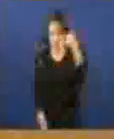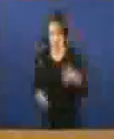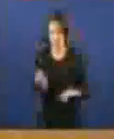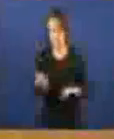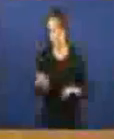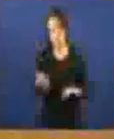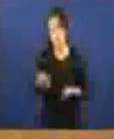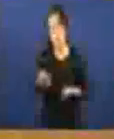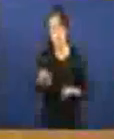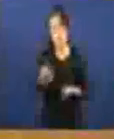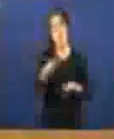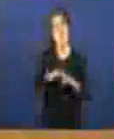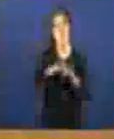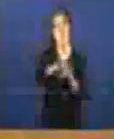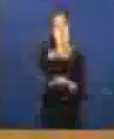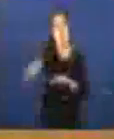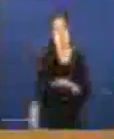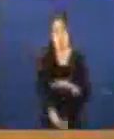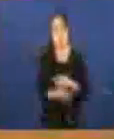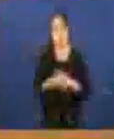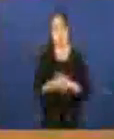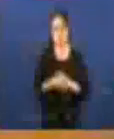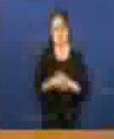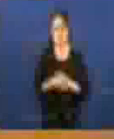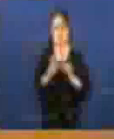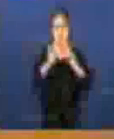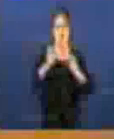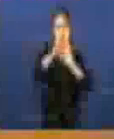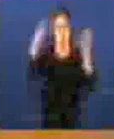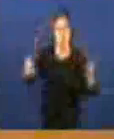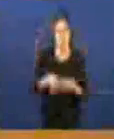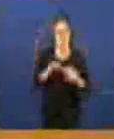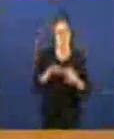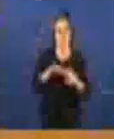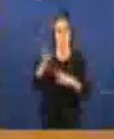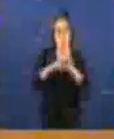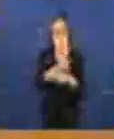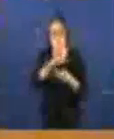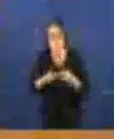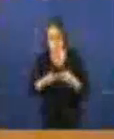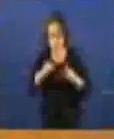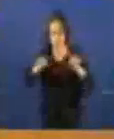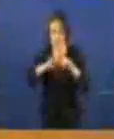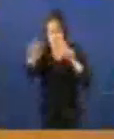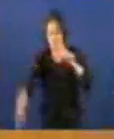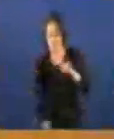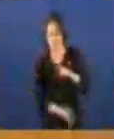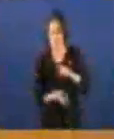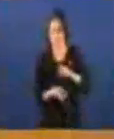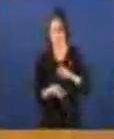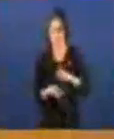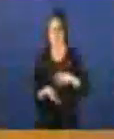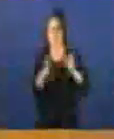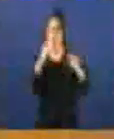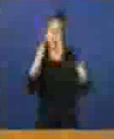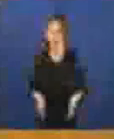distintos servidores desta cousa de internético do Movistar non sei que etc. Pero si